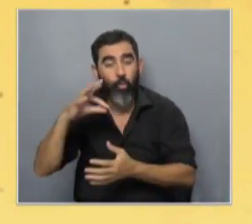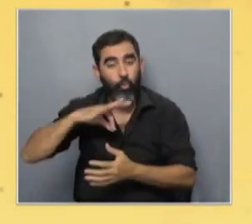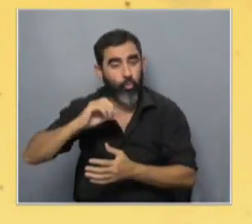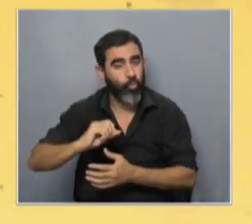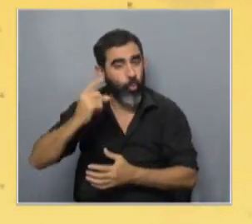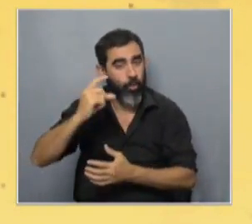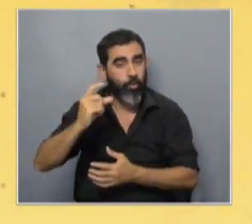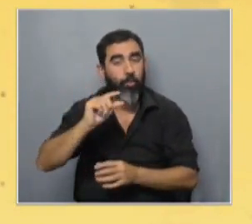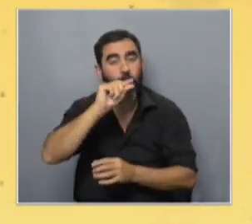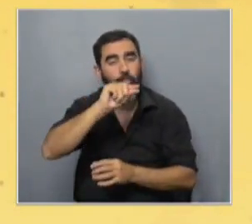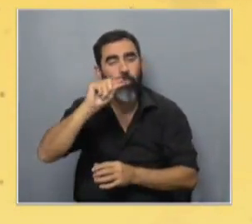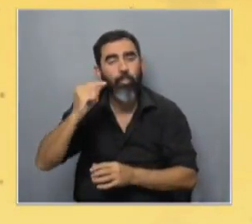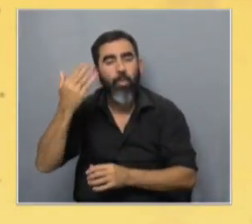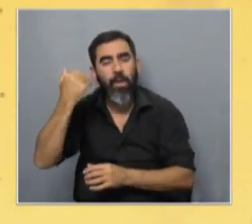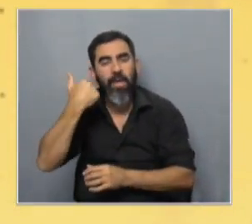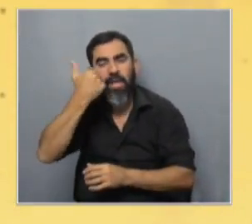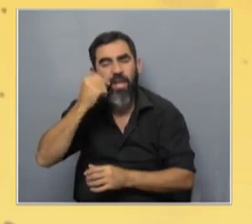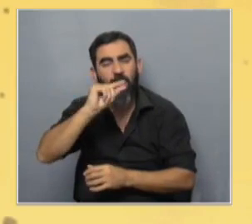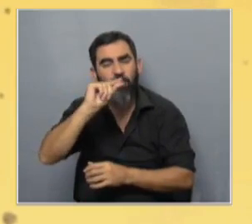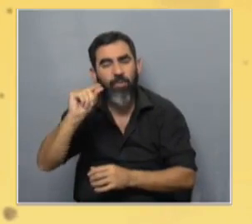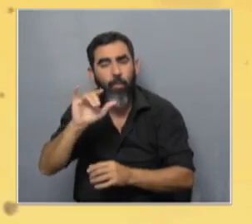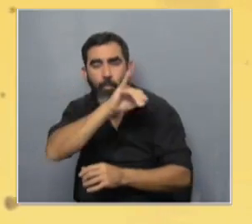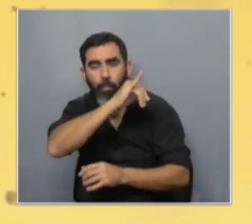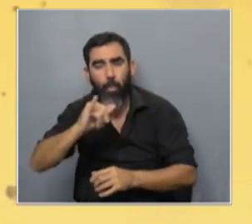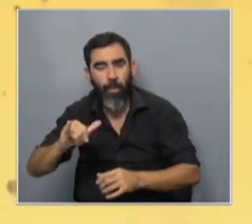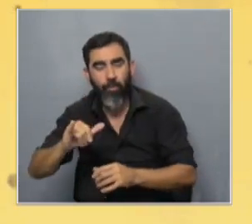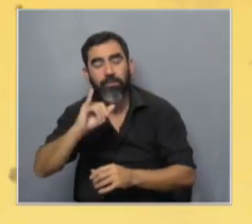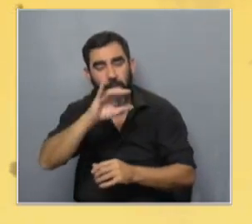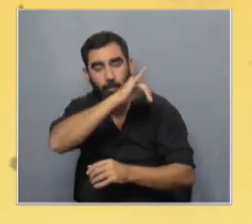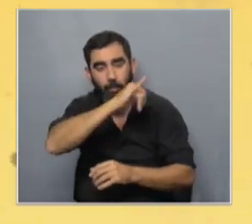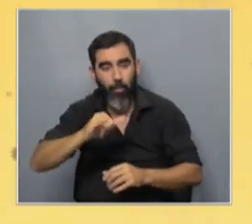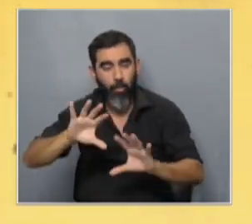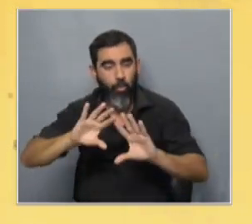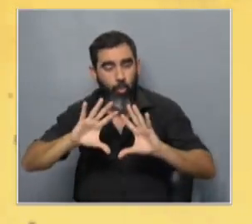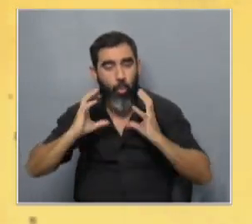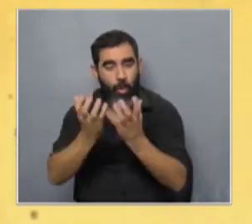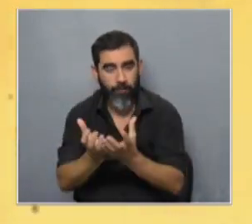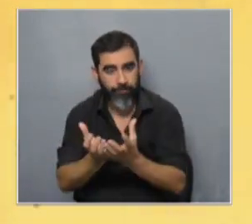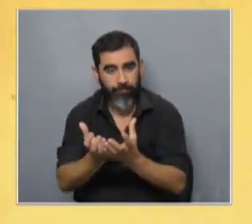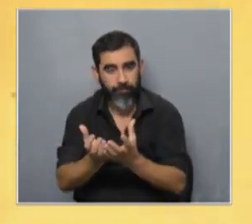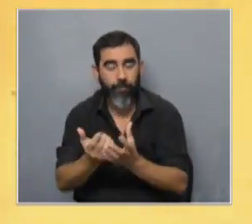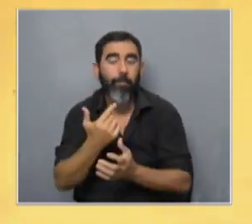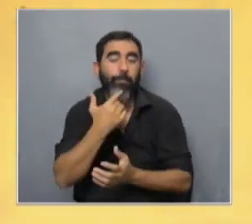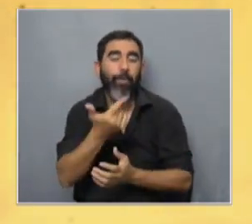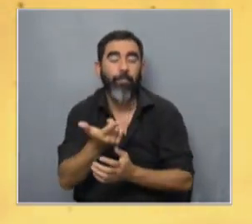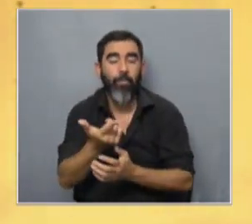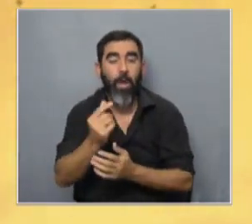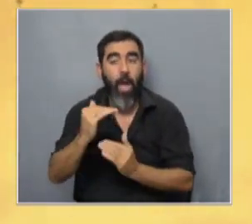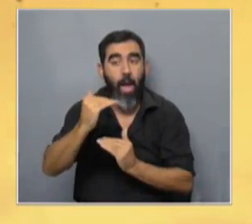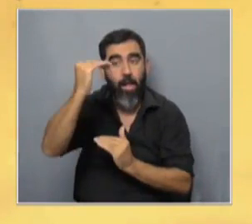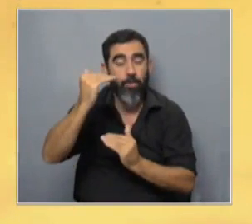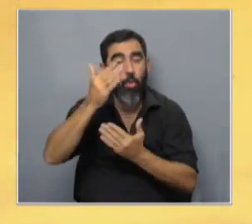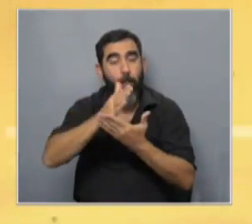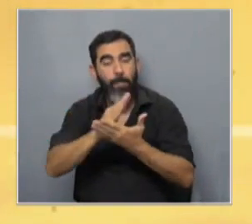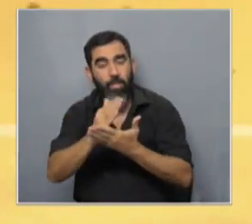y la línea punteada negra más chiquita es el promedio global Sí es el promedio global pero tomemos en cuenta por ejemplo lo alto y